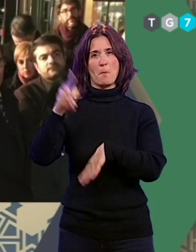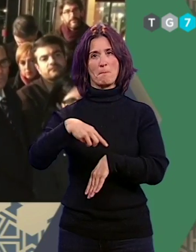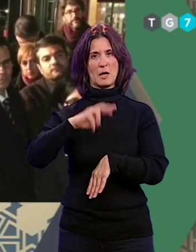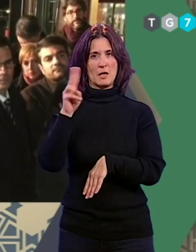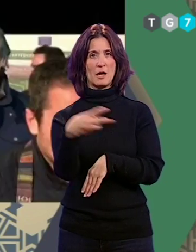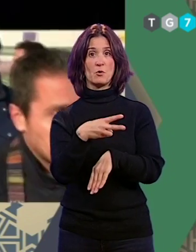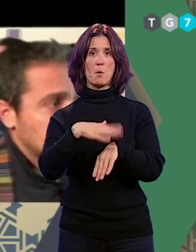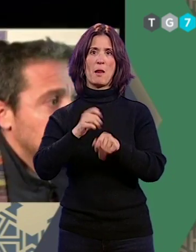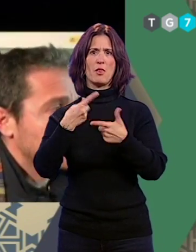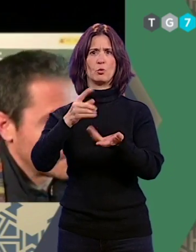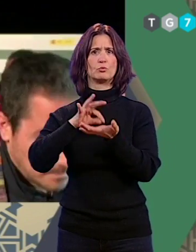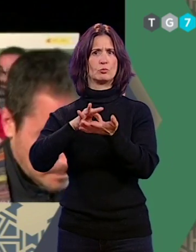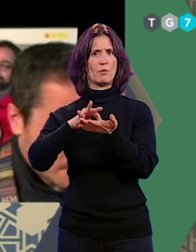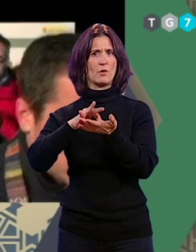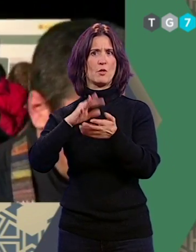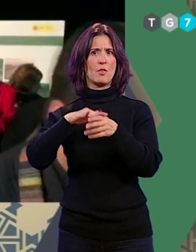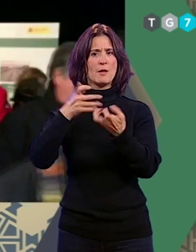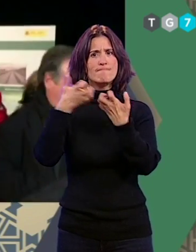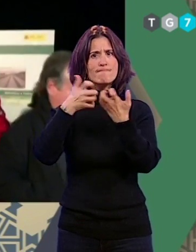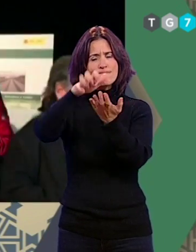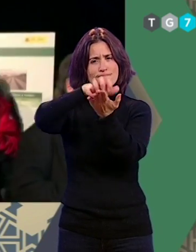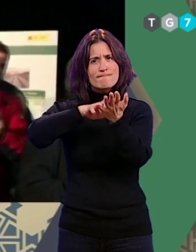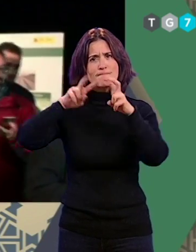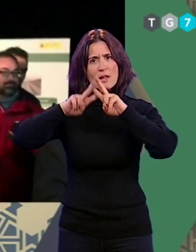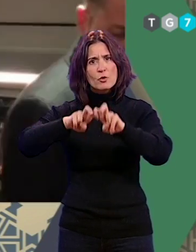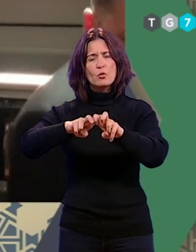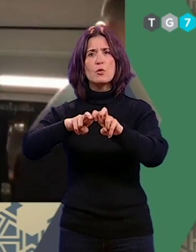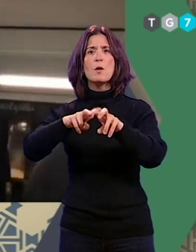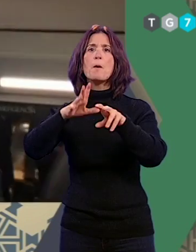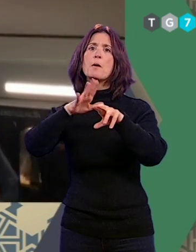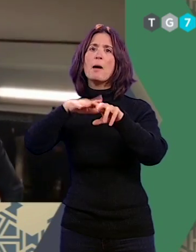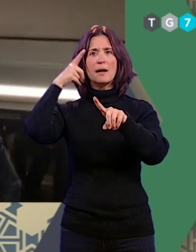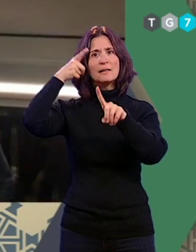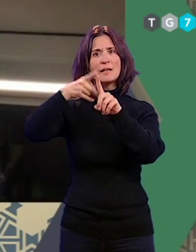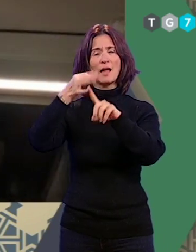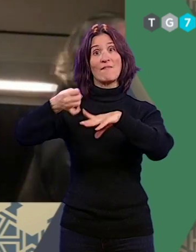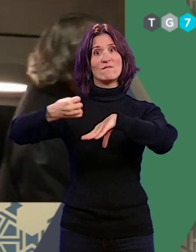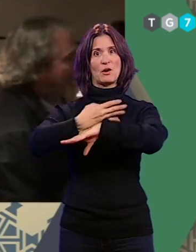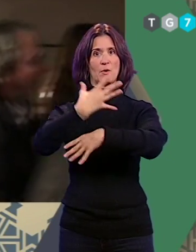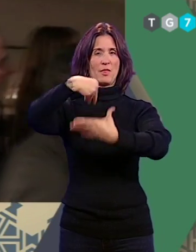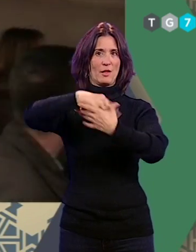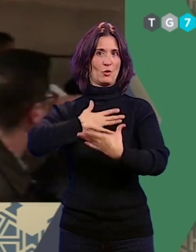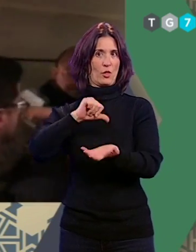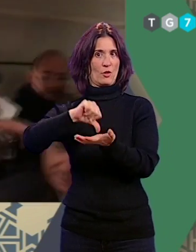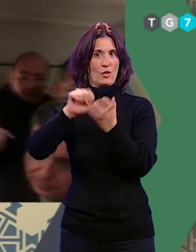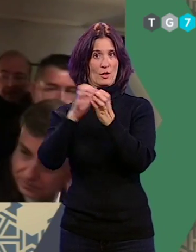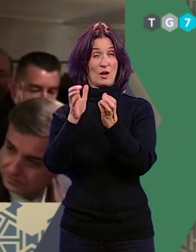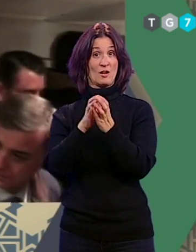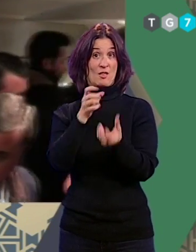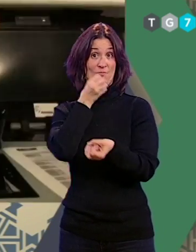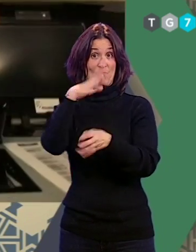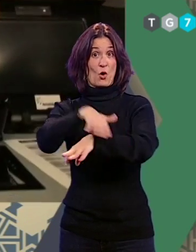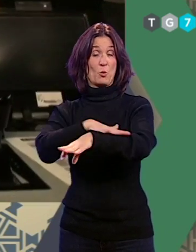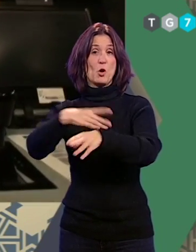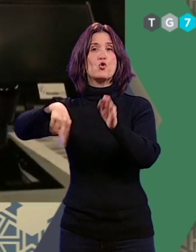del contrato de servicios para la redacción del estudio informativo de la integración del ferrocarril en Granada. Según ha informado el gobierno, en una